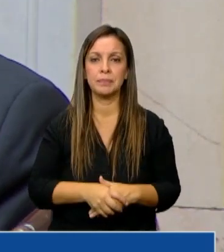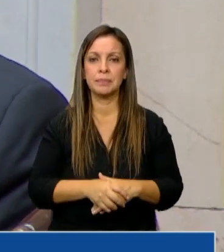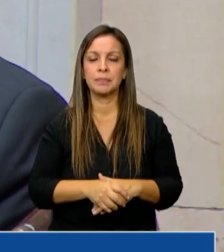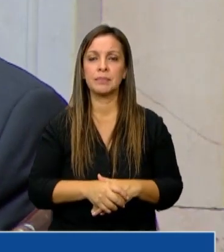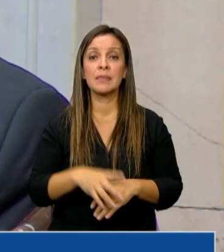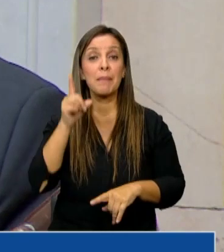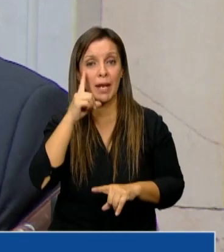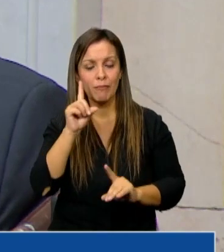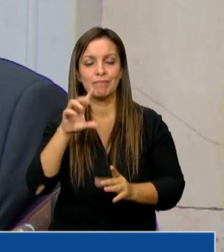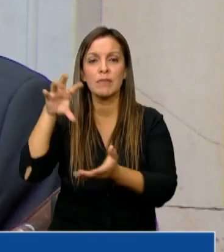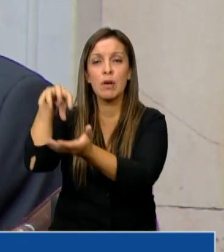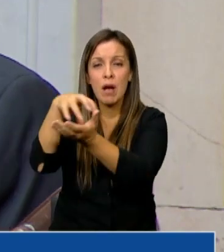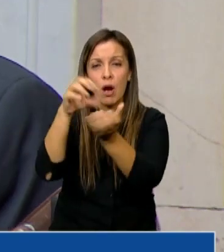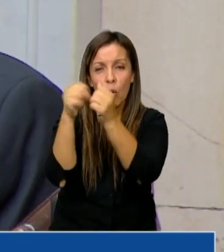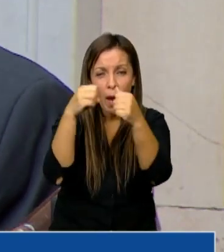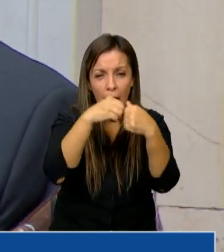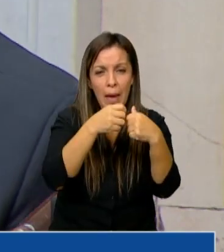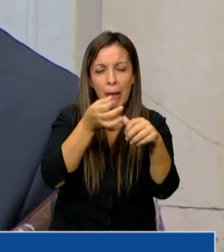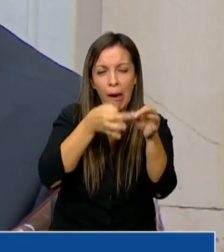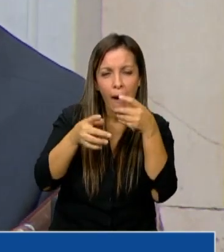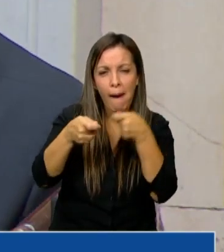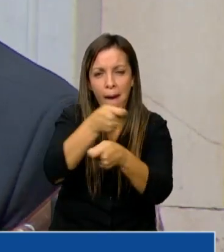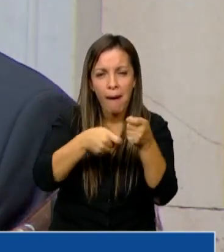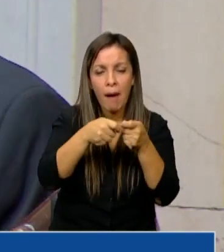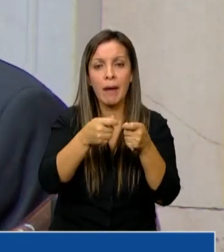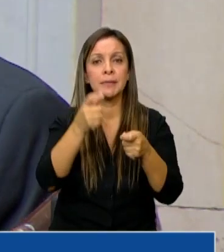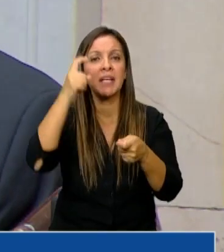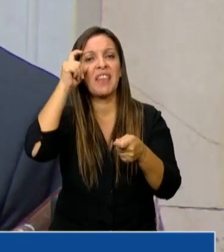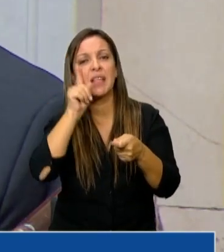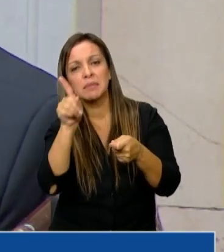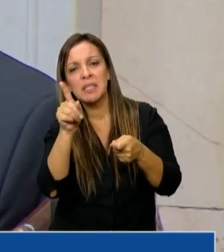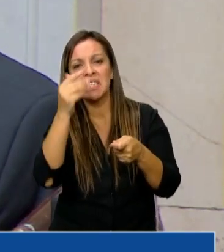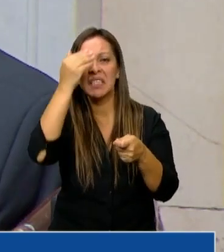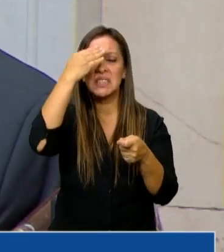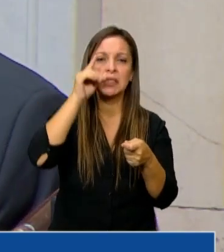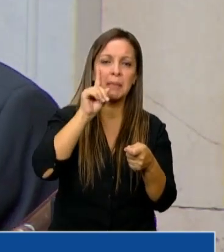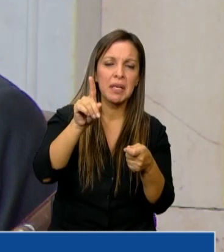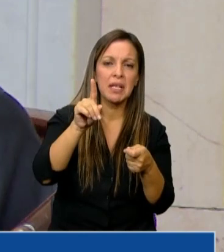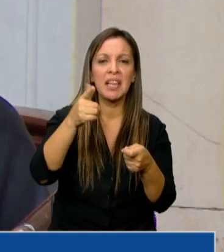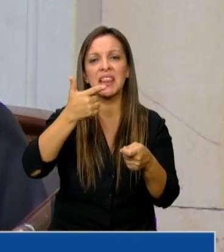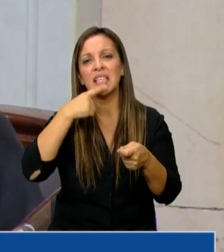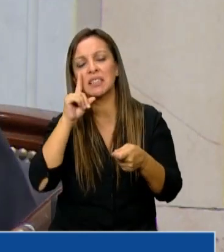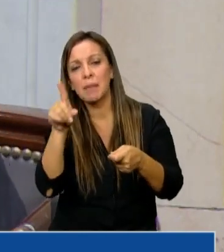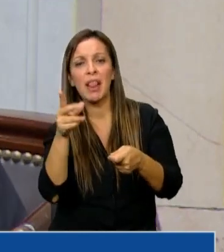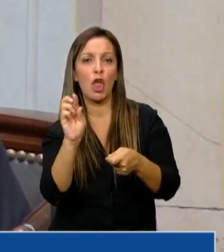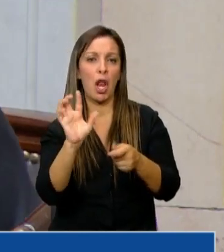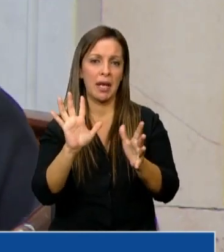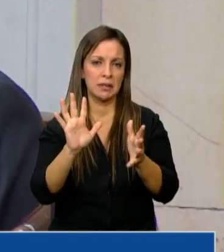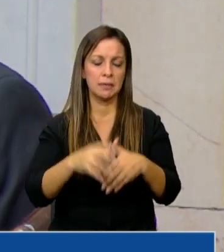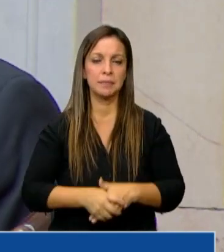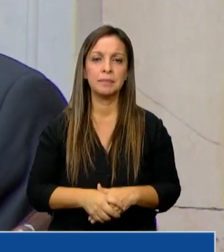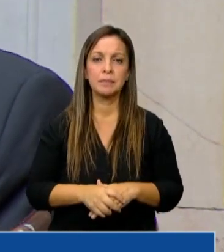Pero cuevas que hacen transacciones de 10.000 dólares, 15.000 dólares, 17.000, 20.000 dólares.